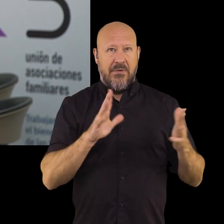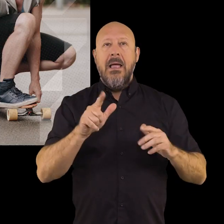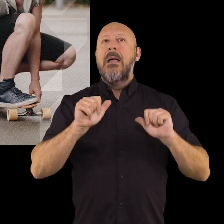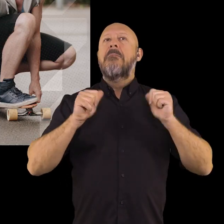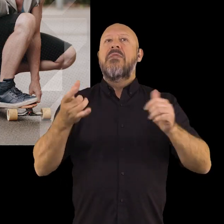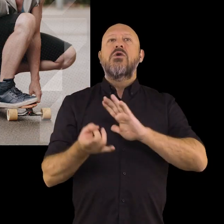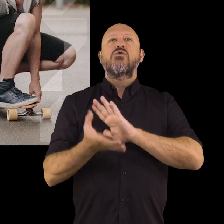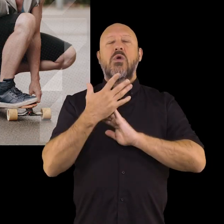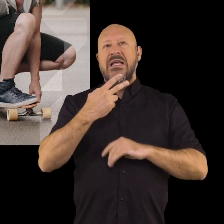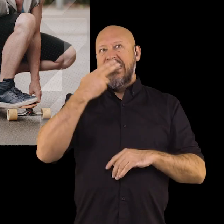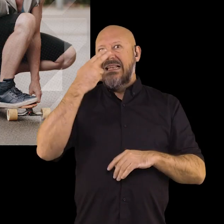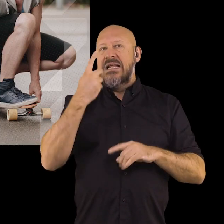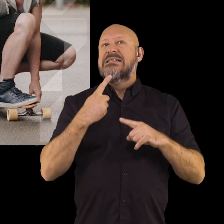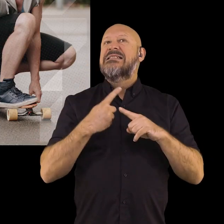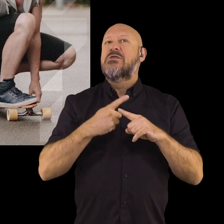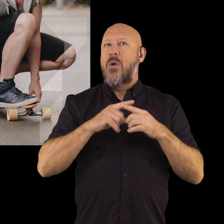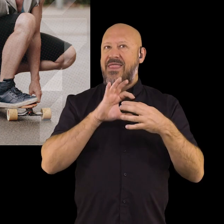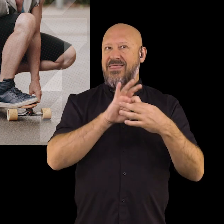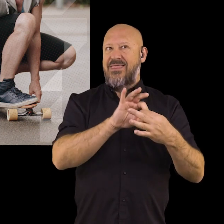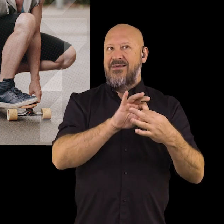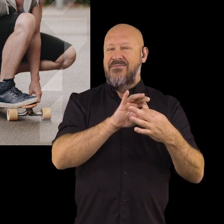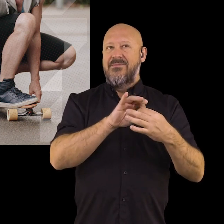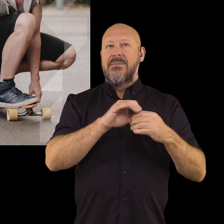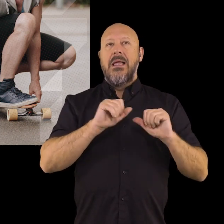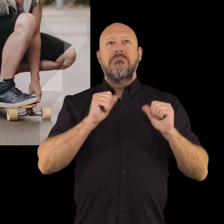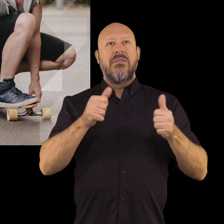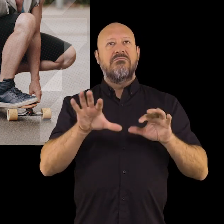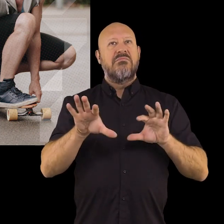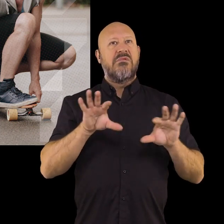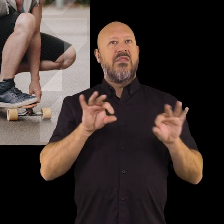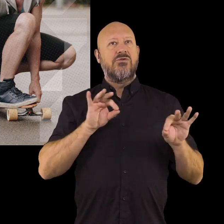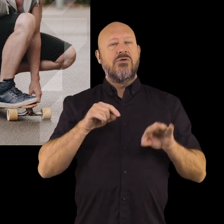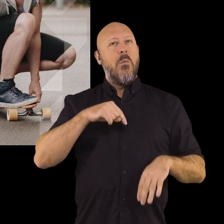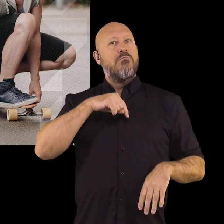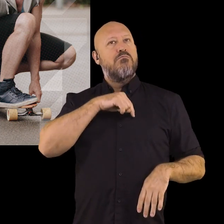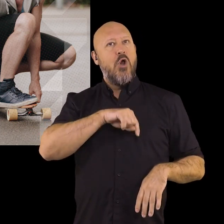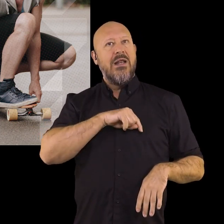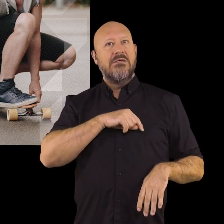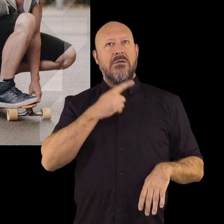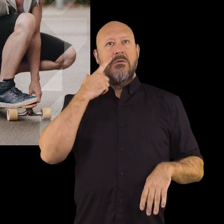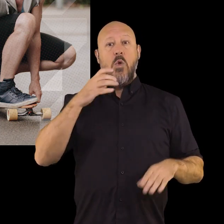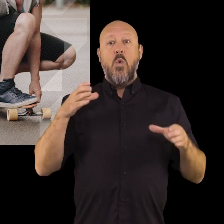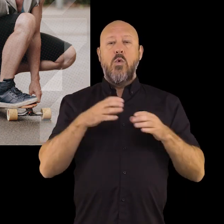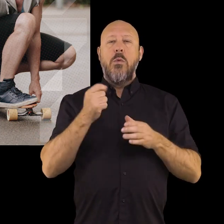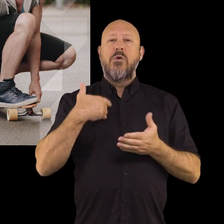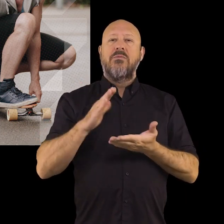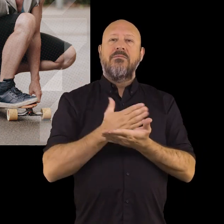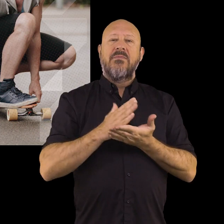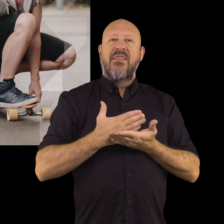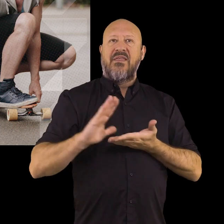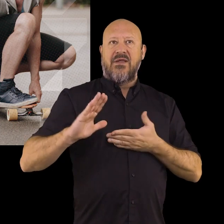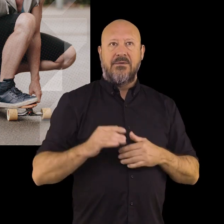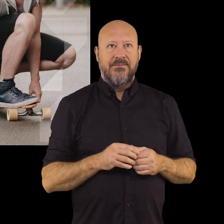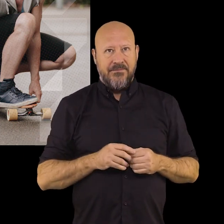empieza a surgir el interés por la sexualidad. Empiezan a tomarse decisiones morales diferenciándose